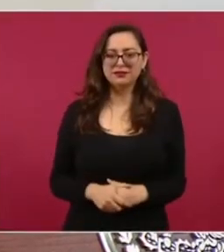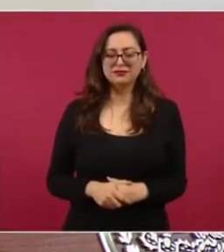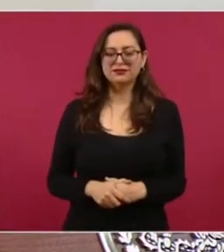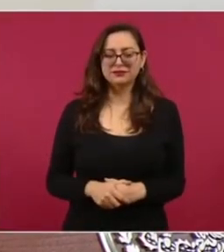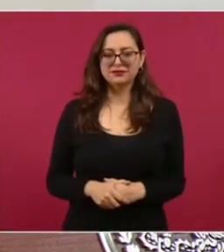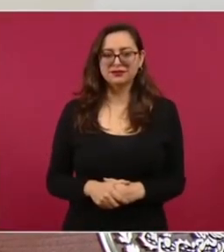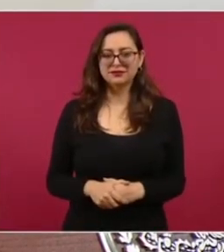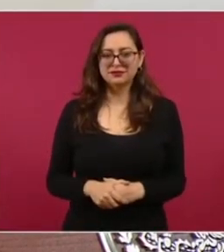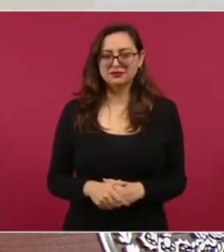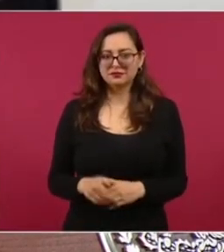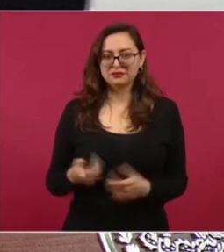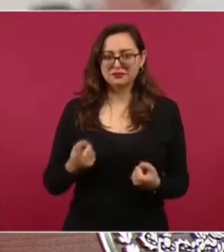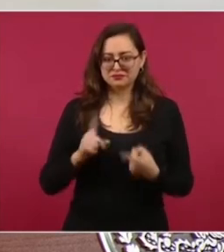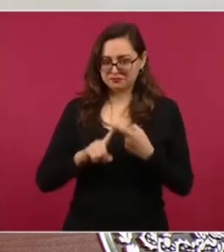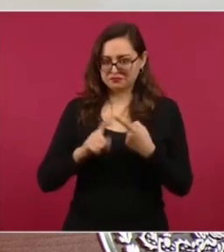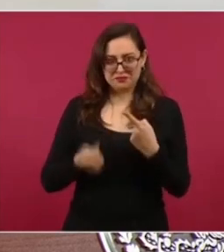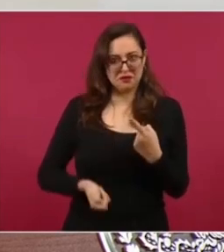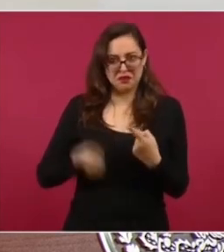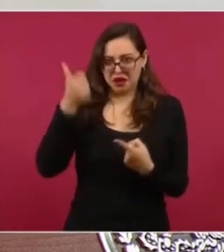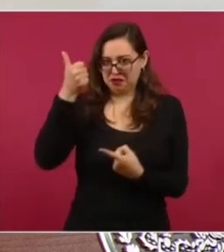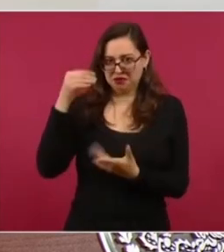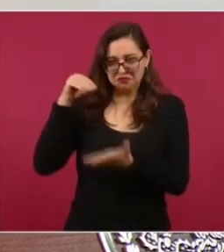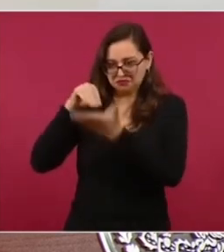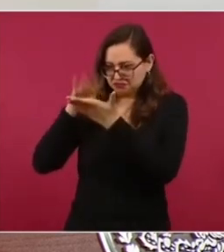se les planteó